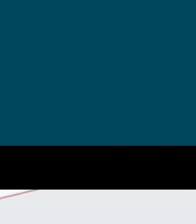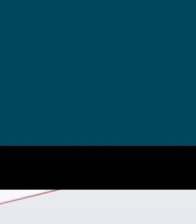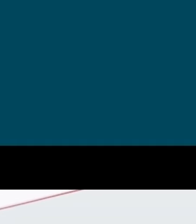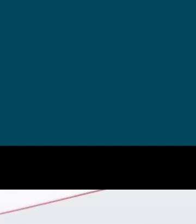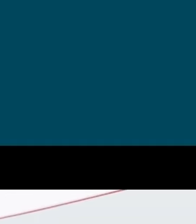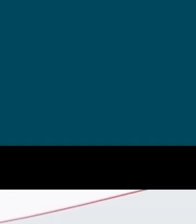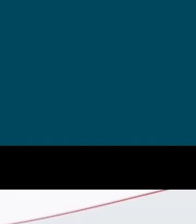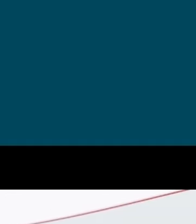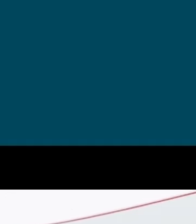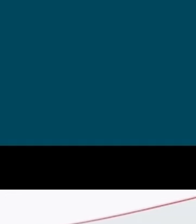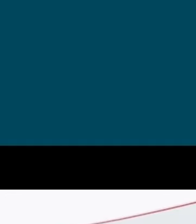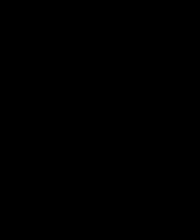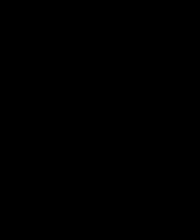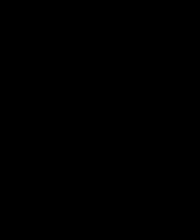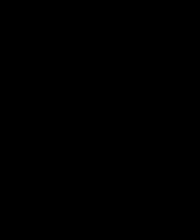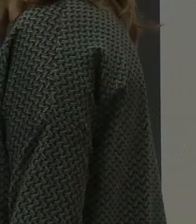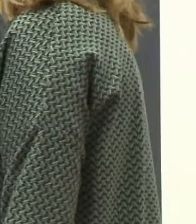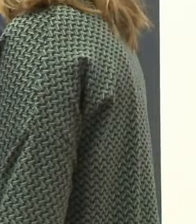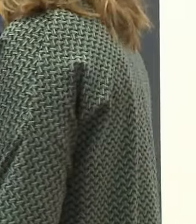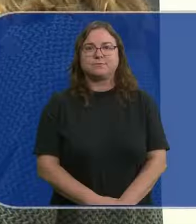y la vida se abre.